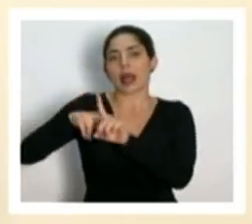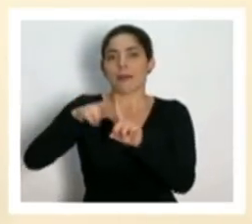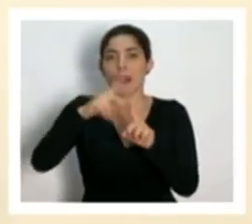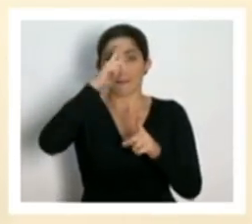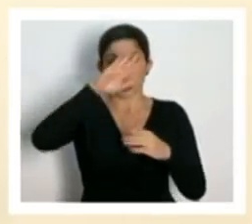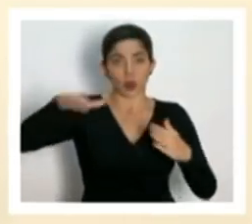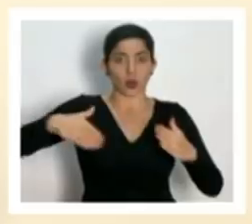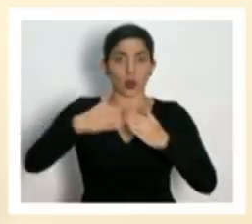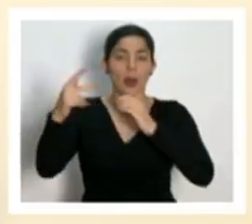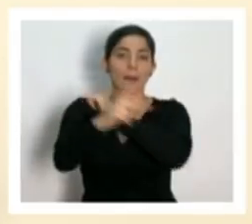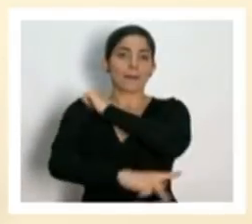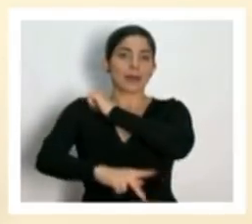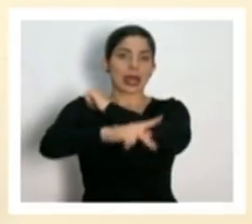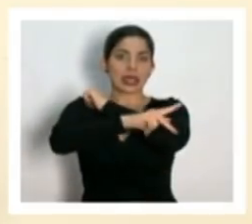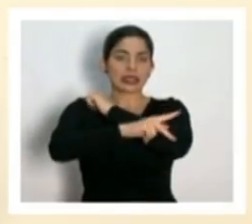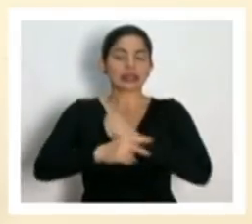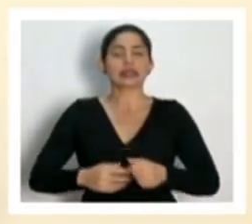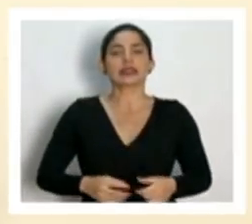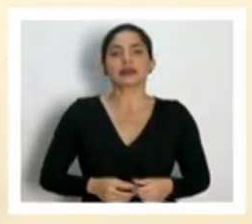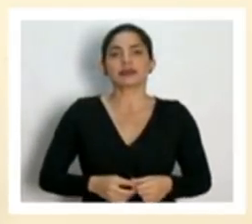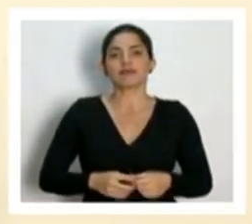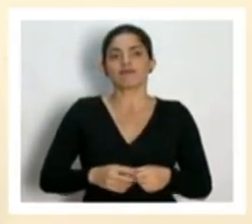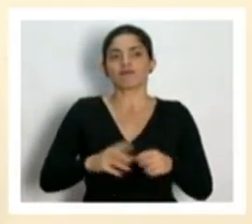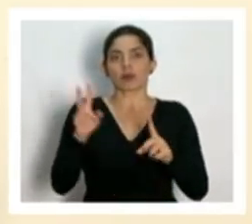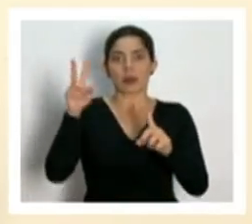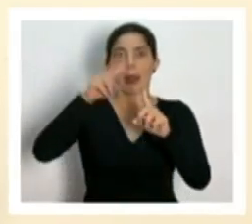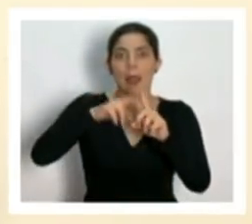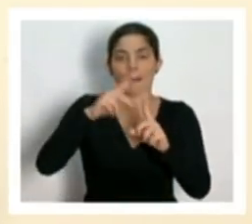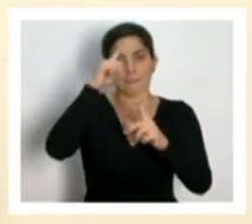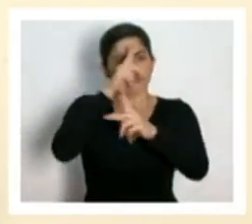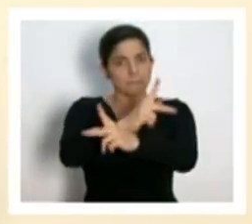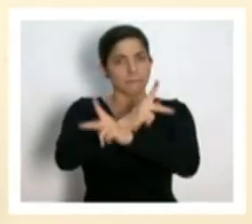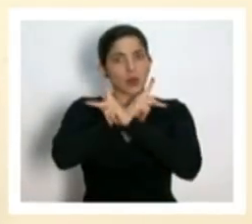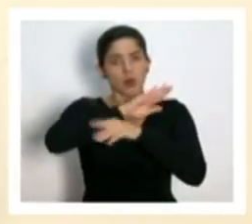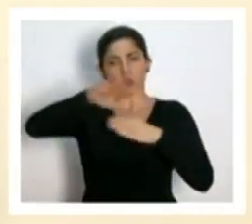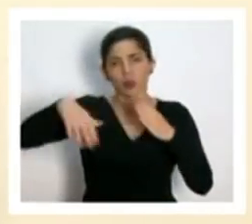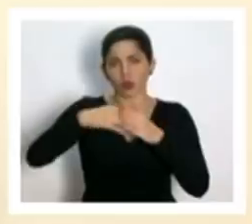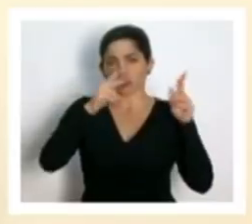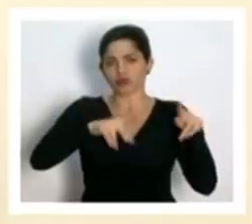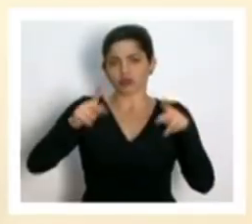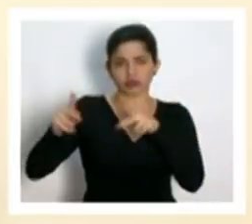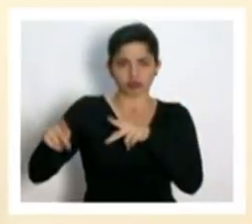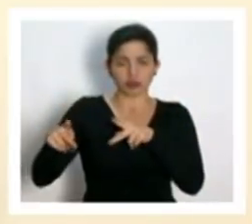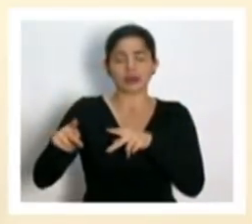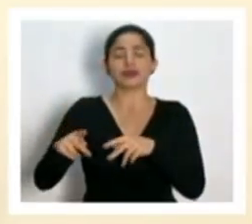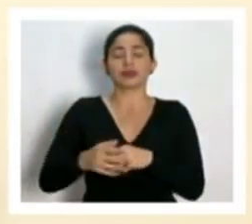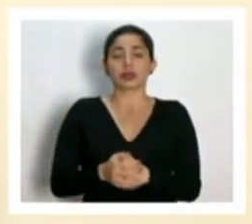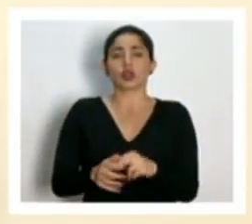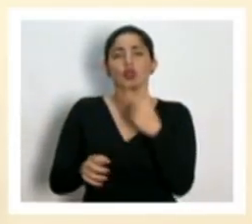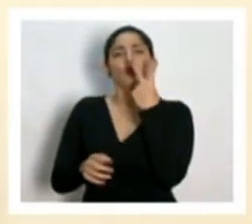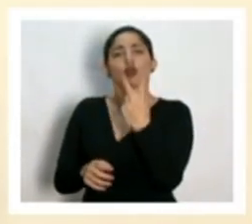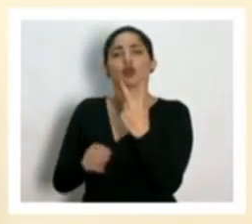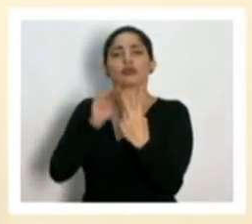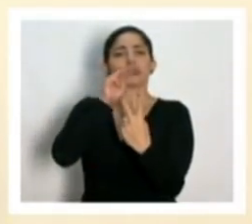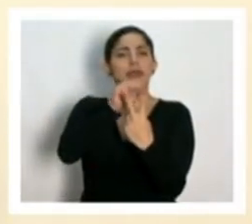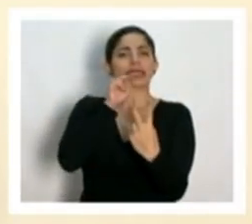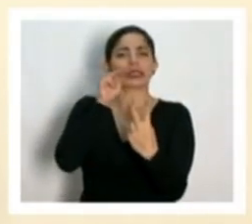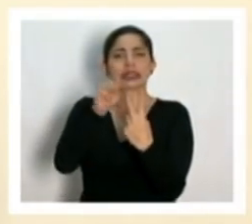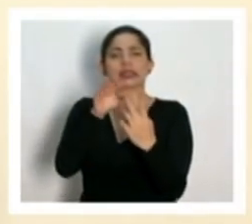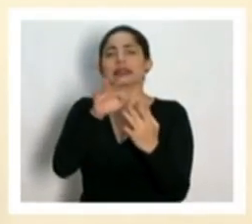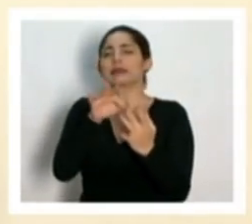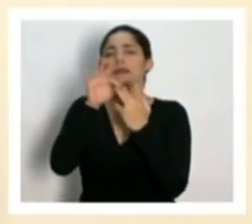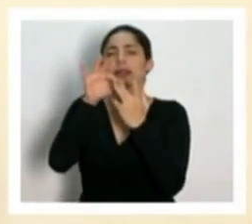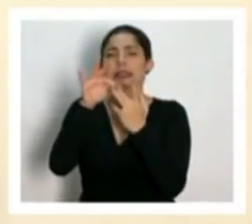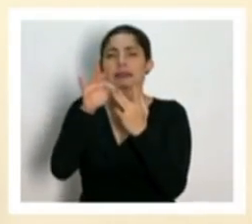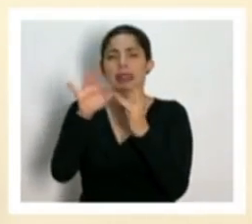país que tomemos para proteger a nuestra ciudadanía. Y dos mensajes centrales